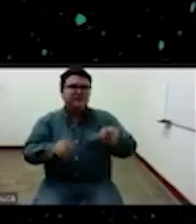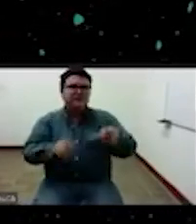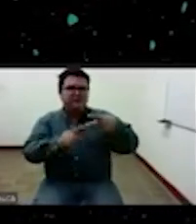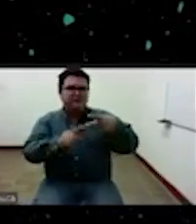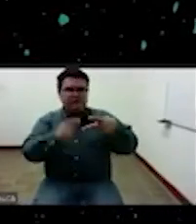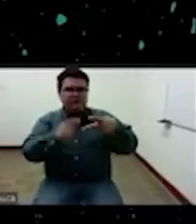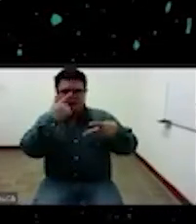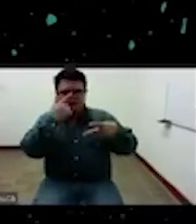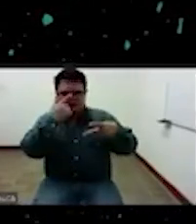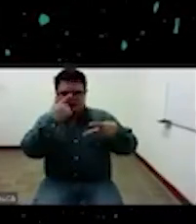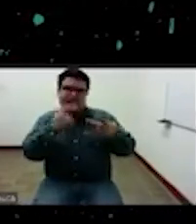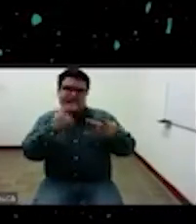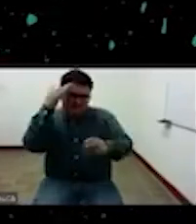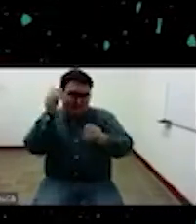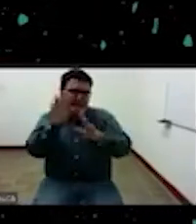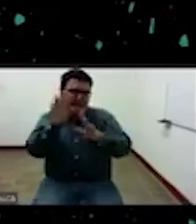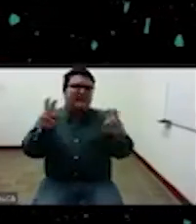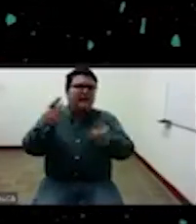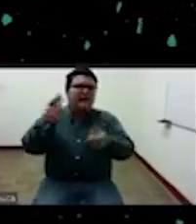por ejemplo